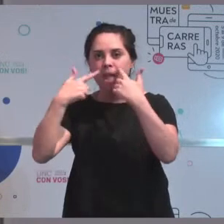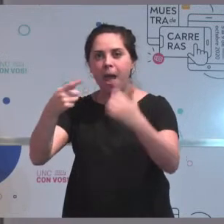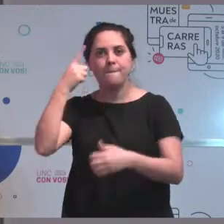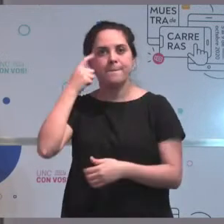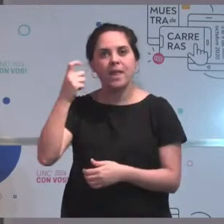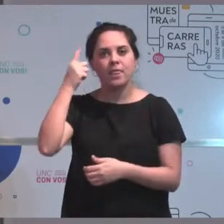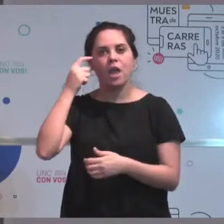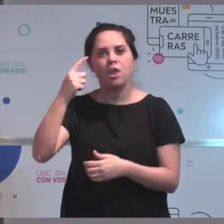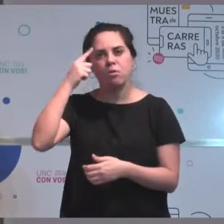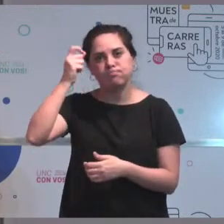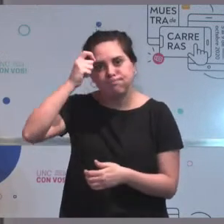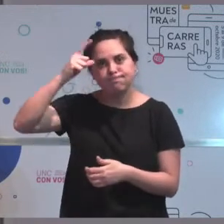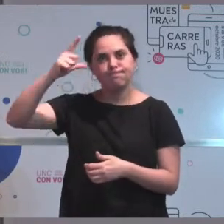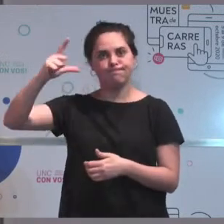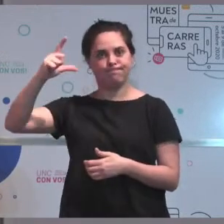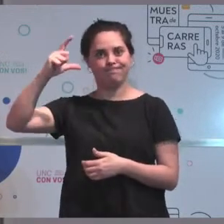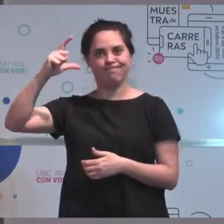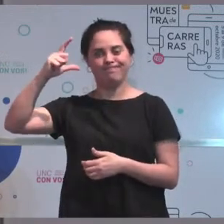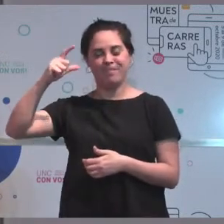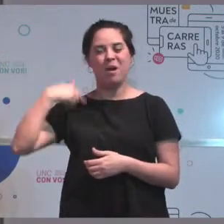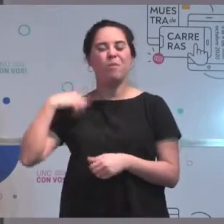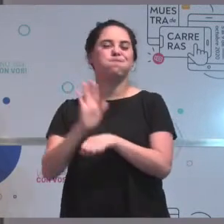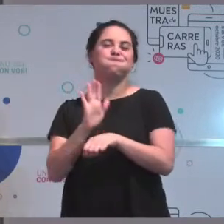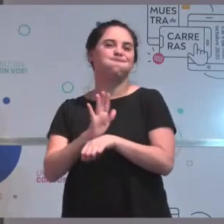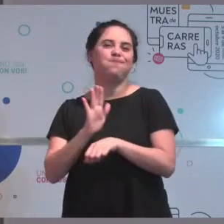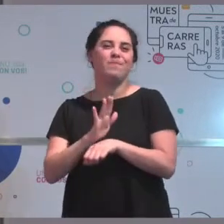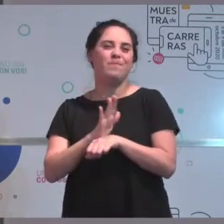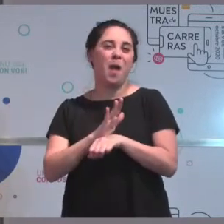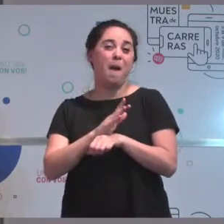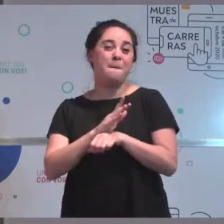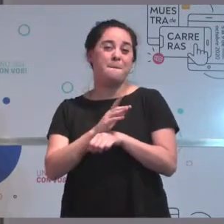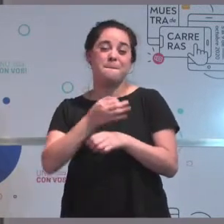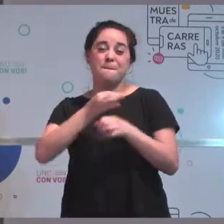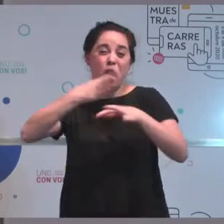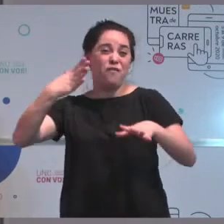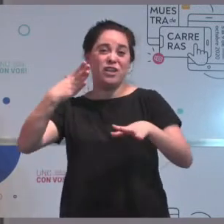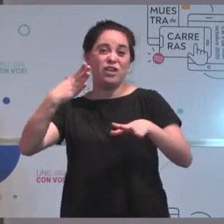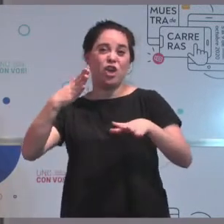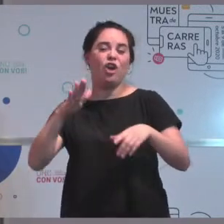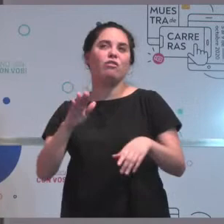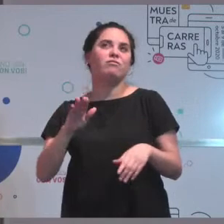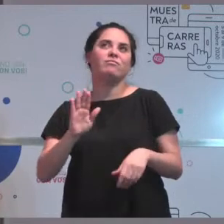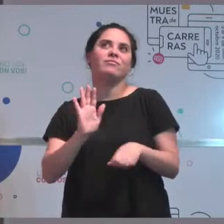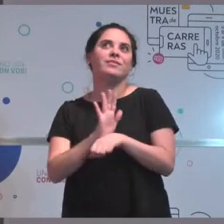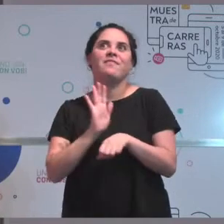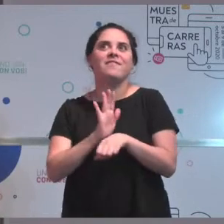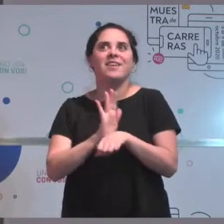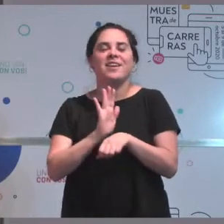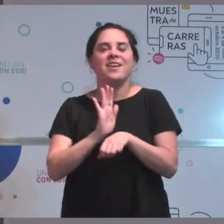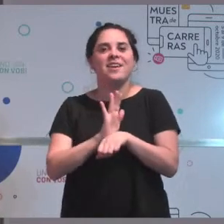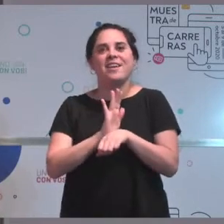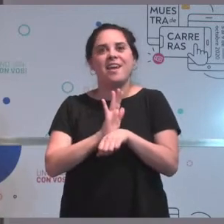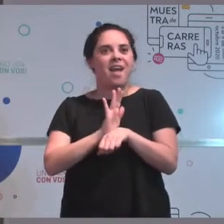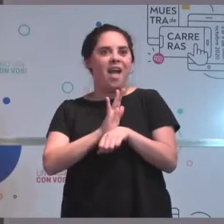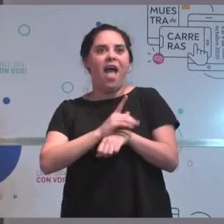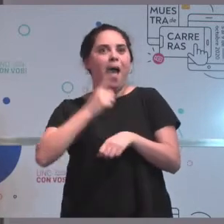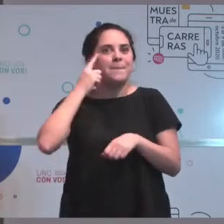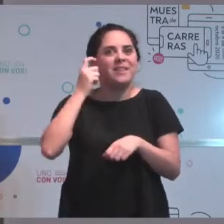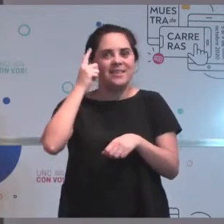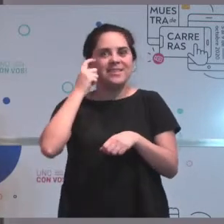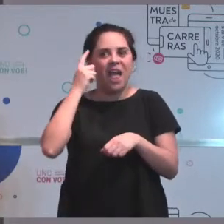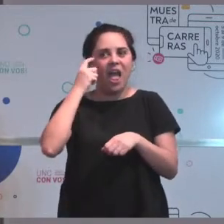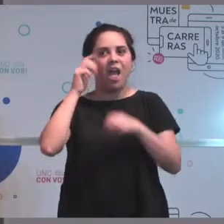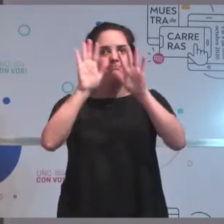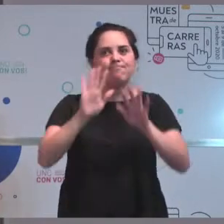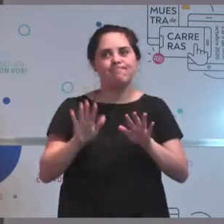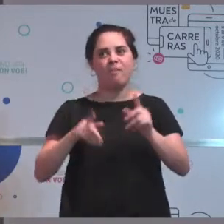cualquier profesión implica después de estar en constante aprendizaje si